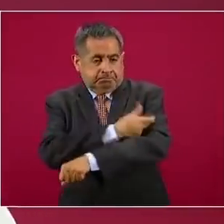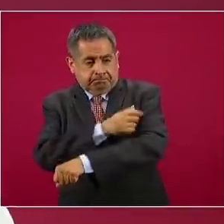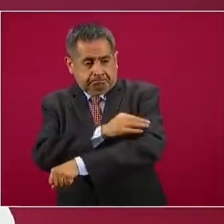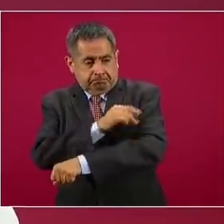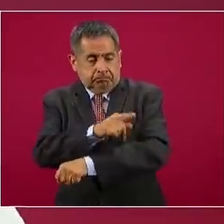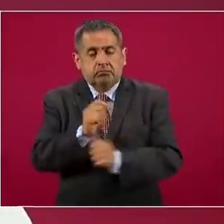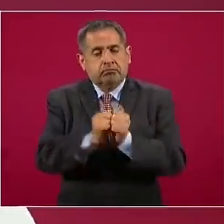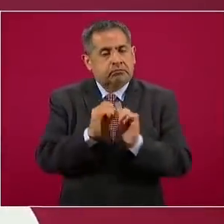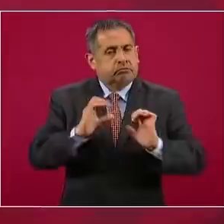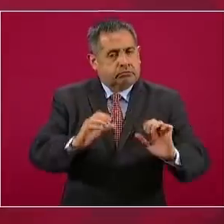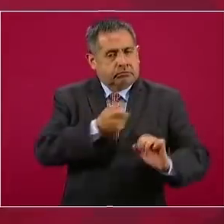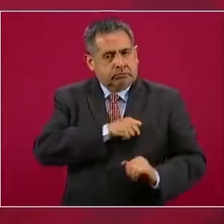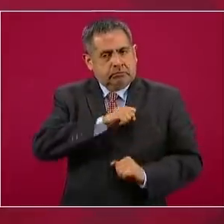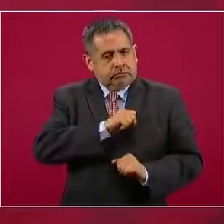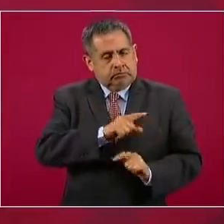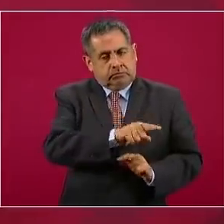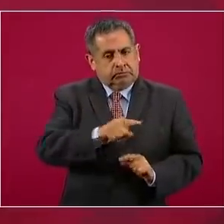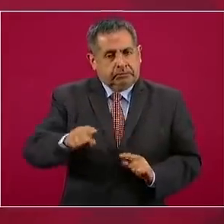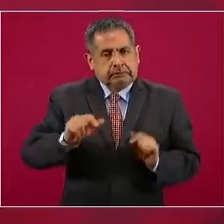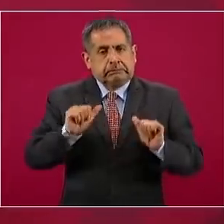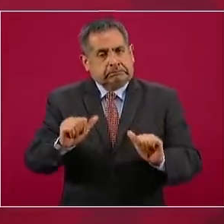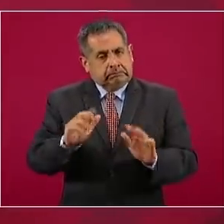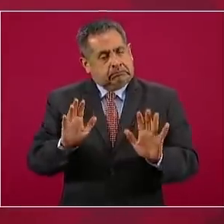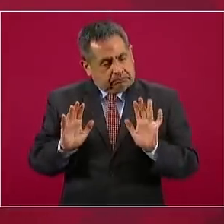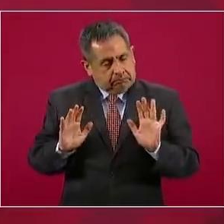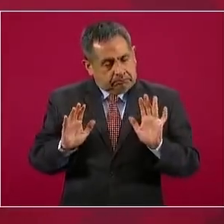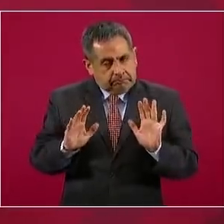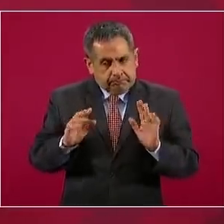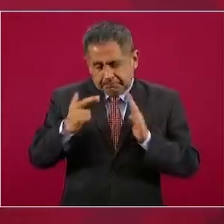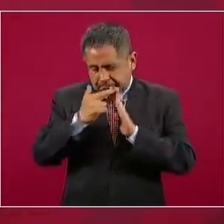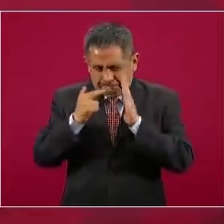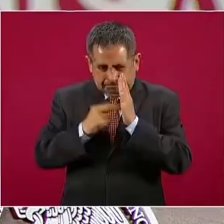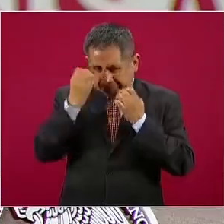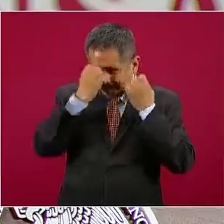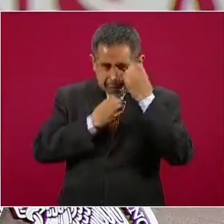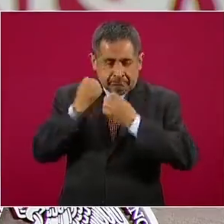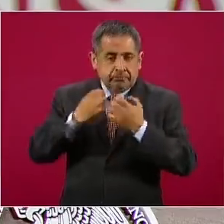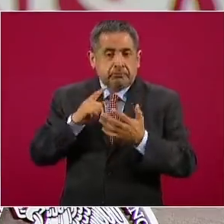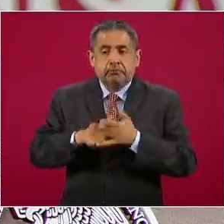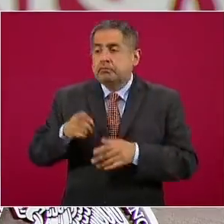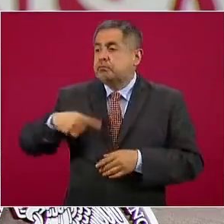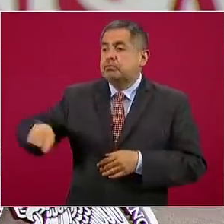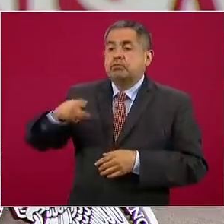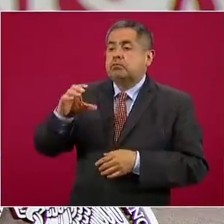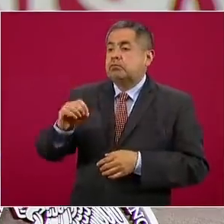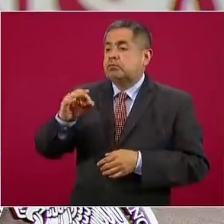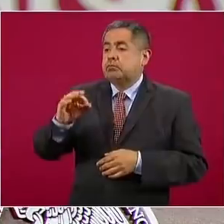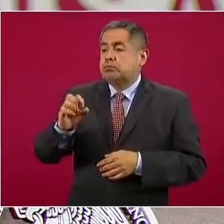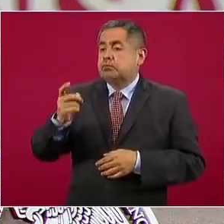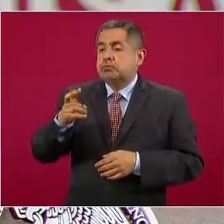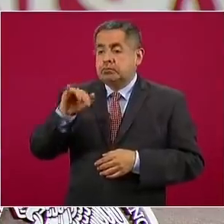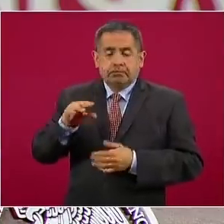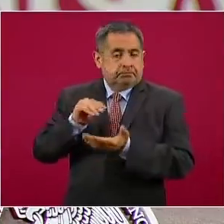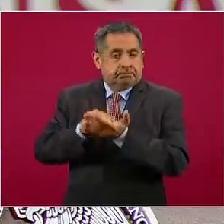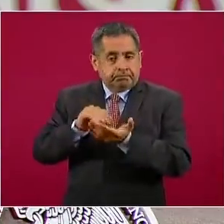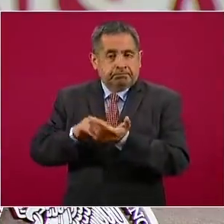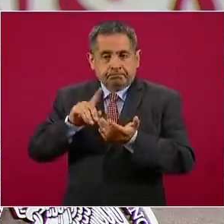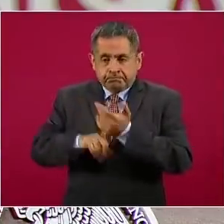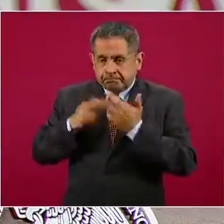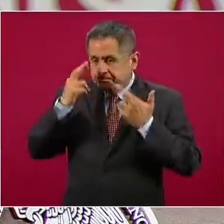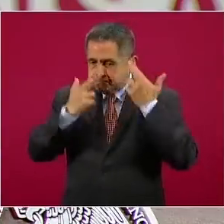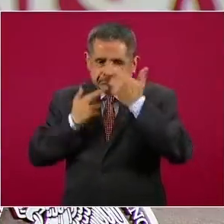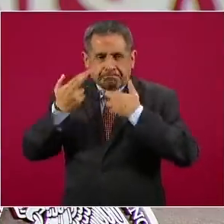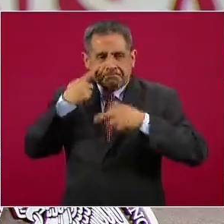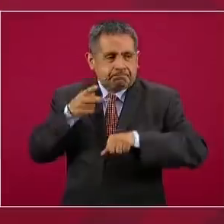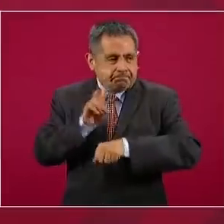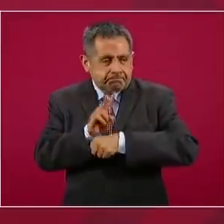voluntarios y la seguridad de los pacientes. El sector salud, en particular la COFEPRIS, continuarán revisando